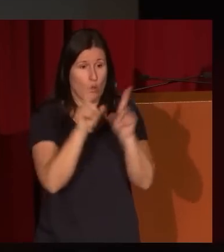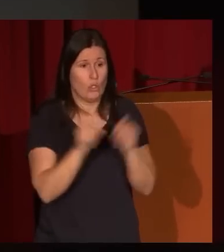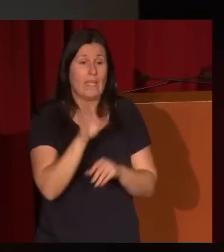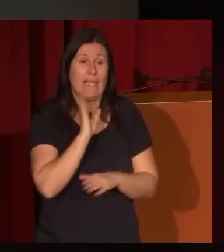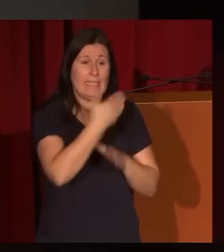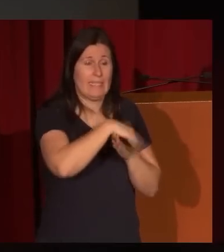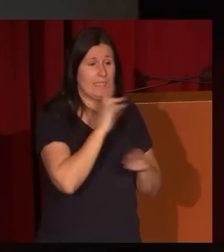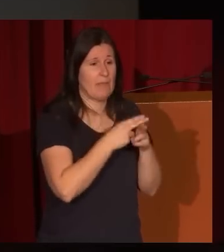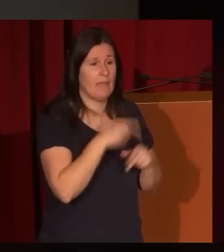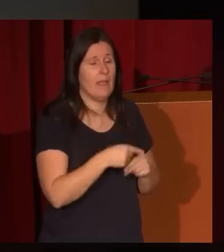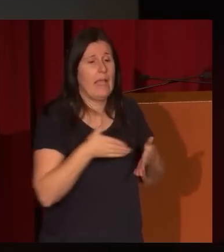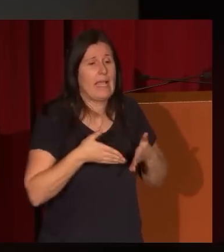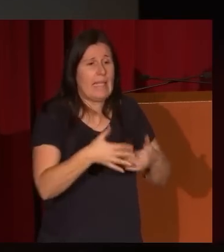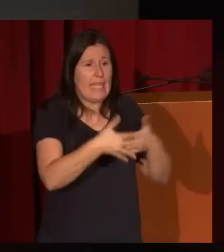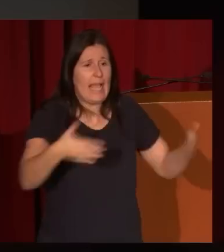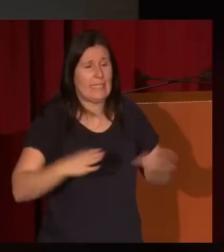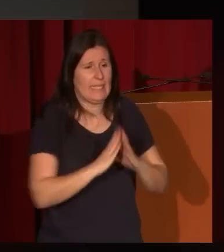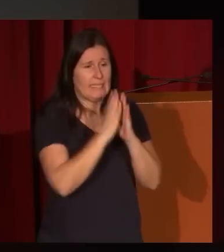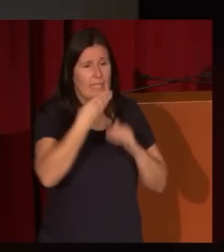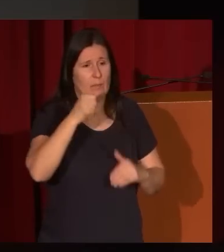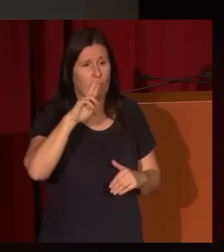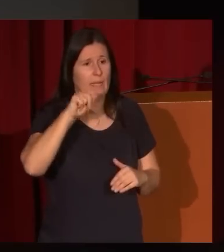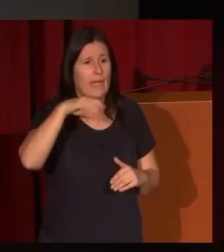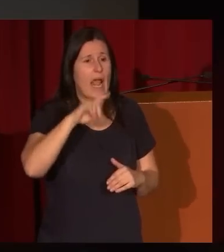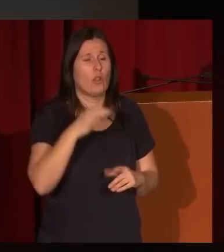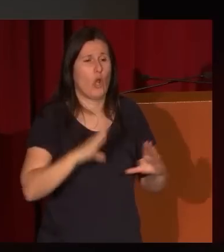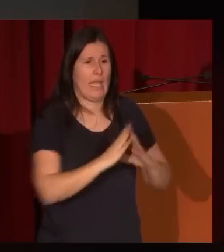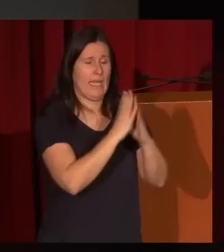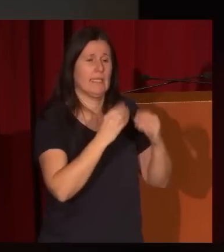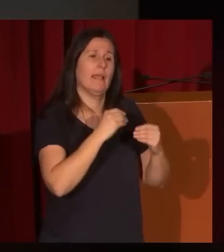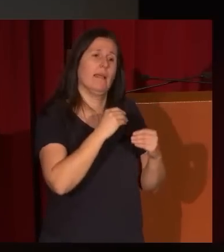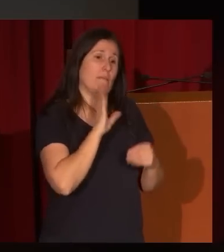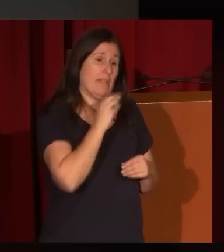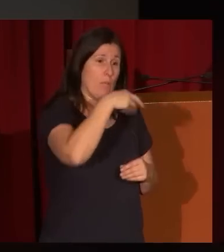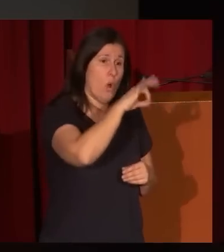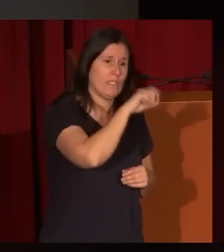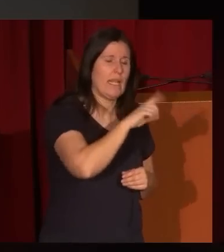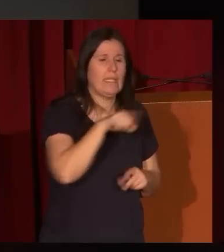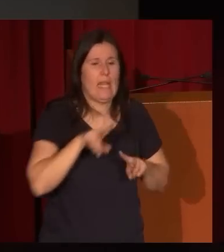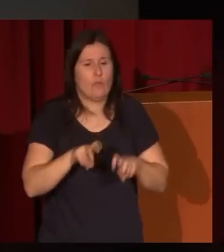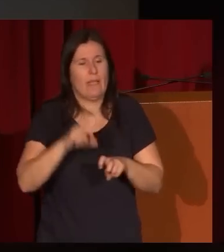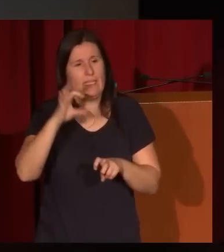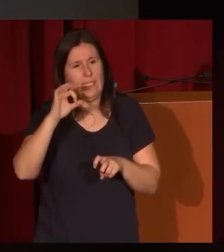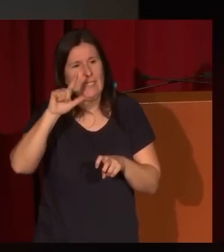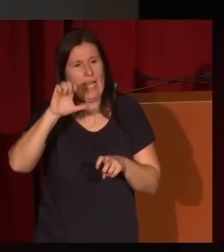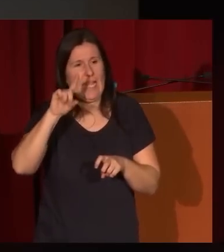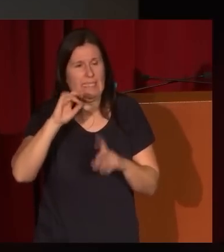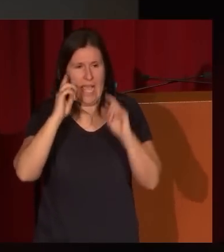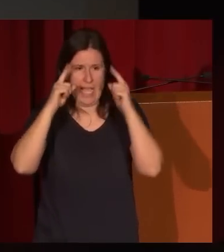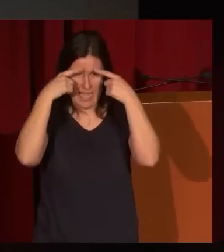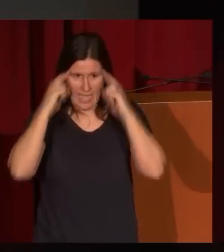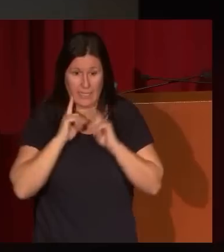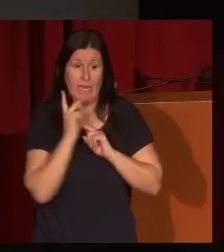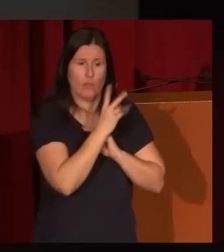Calle Ancha de San Bernardo con la iglesia de Montserrat y de las nuevas salesas que todavía ambas dos